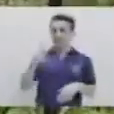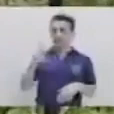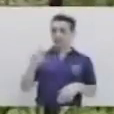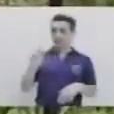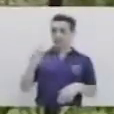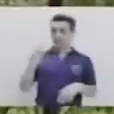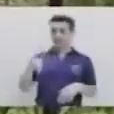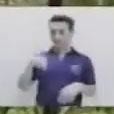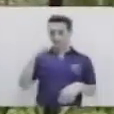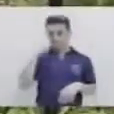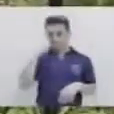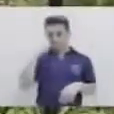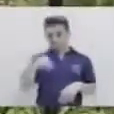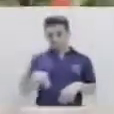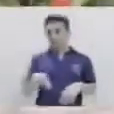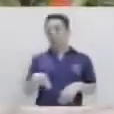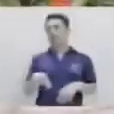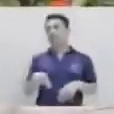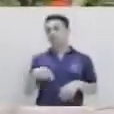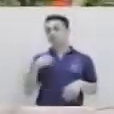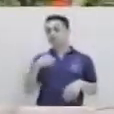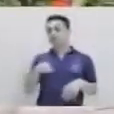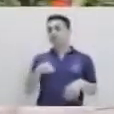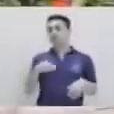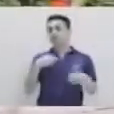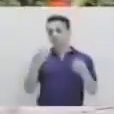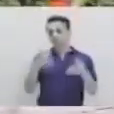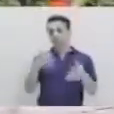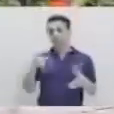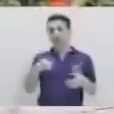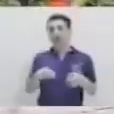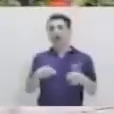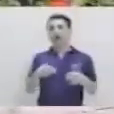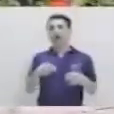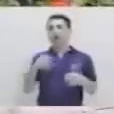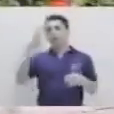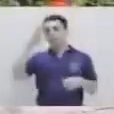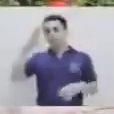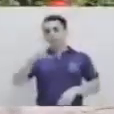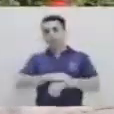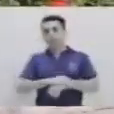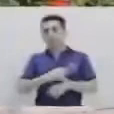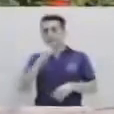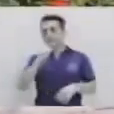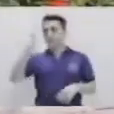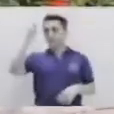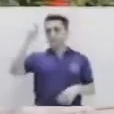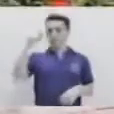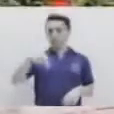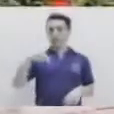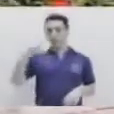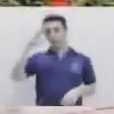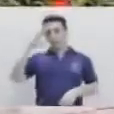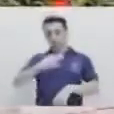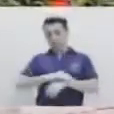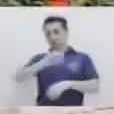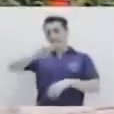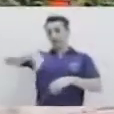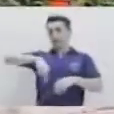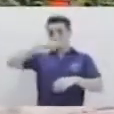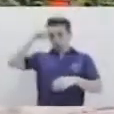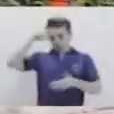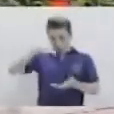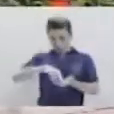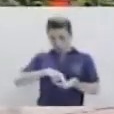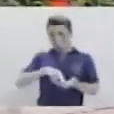siempre del Departamento de Tránsito de la Policía Nacional Civil. Y en esta oportunidad vamos a tener un tema muy interesante. Vamos a trabajar lo que son las